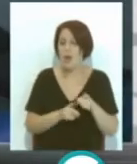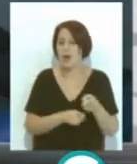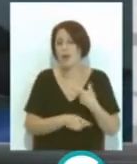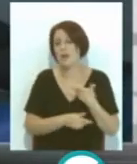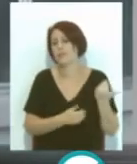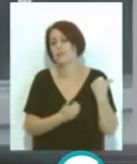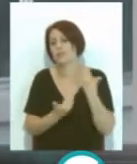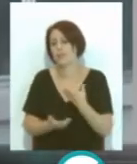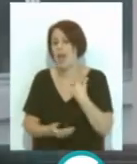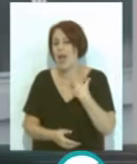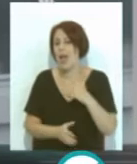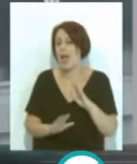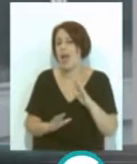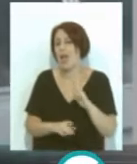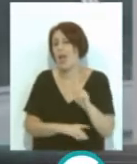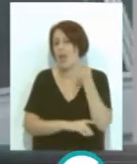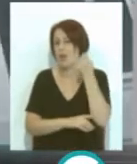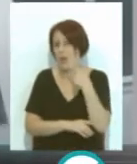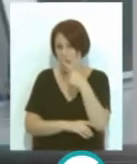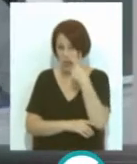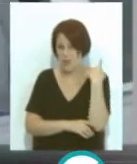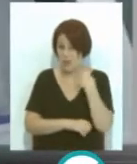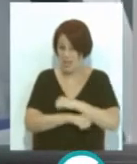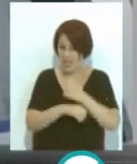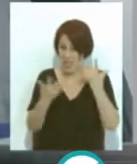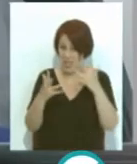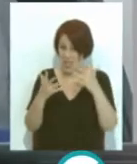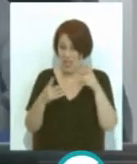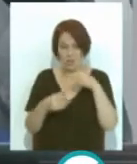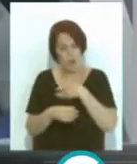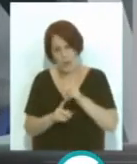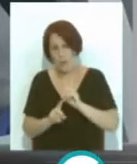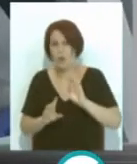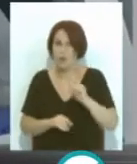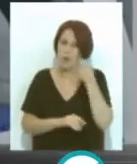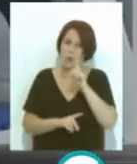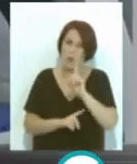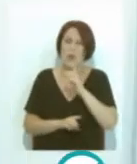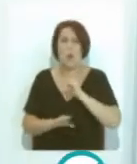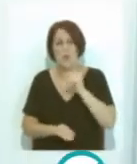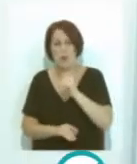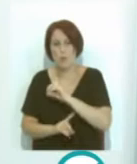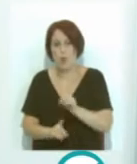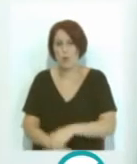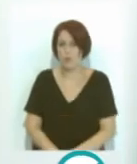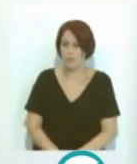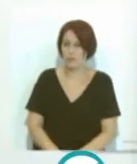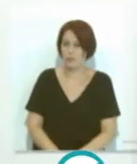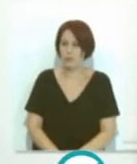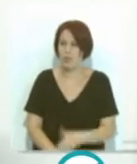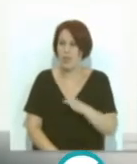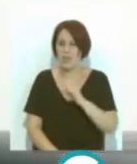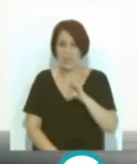de héroe de hace un año por las ventanas tampoco queremos eso pero no somos héroes pero tampoco somos villanos desde así